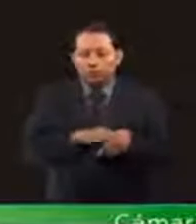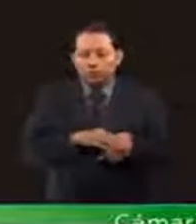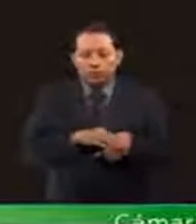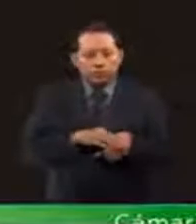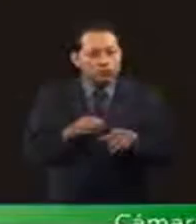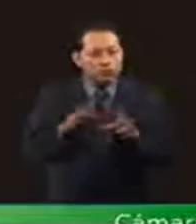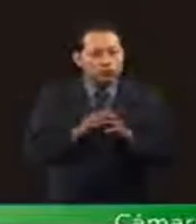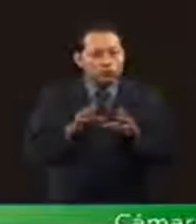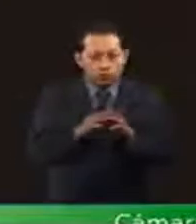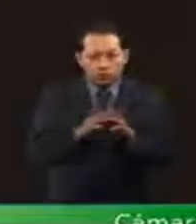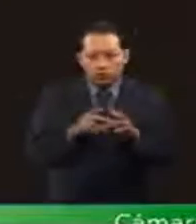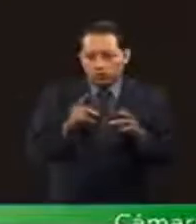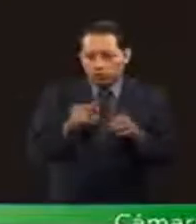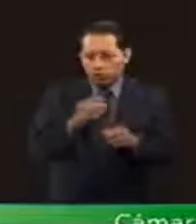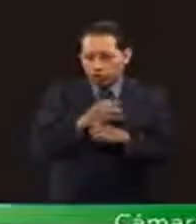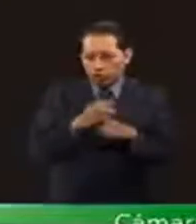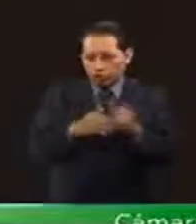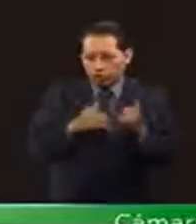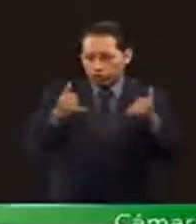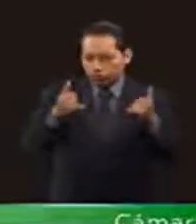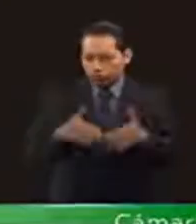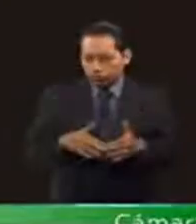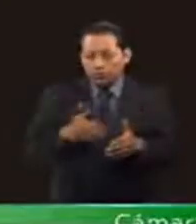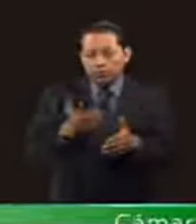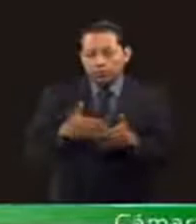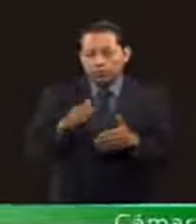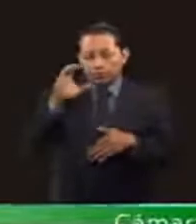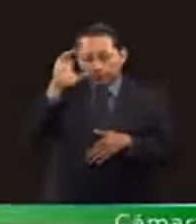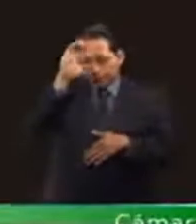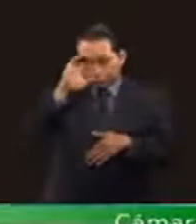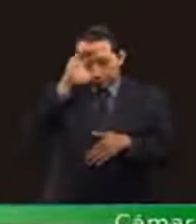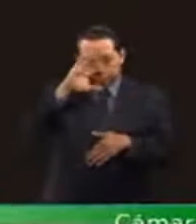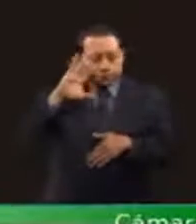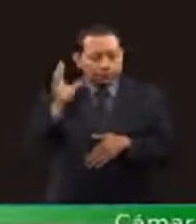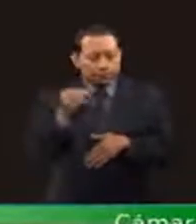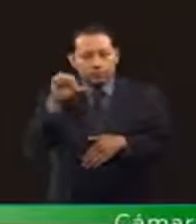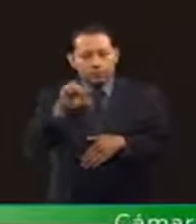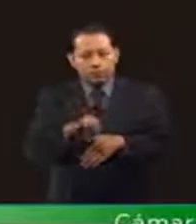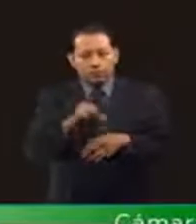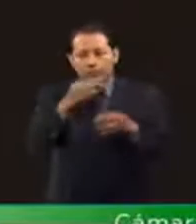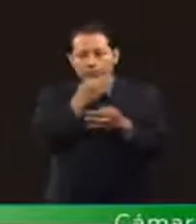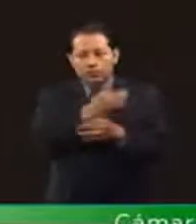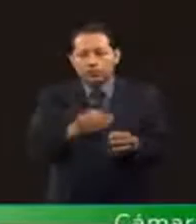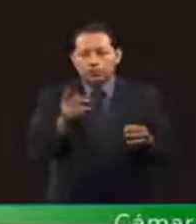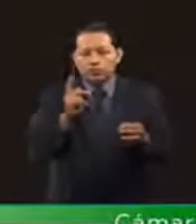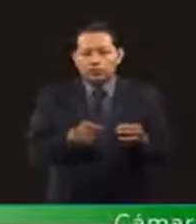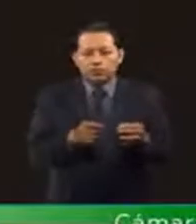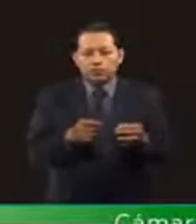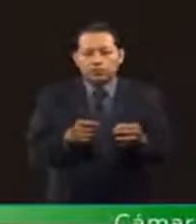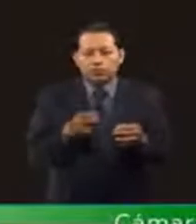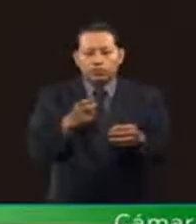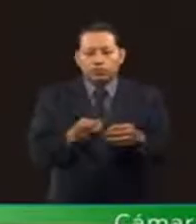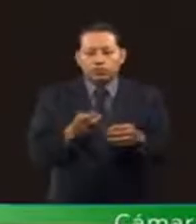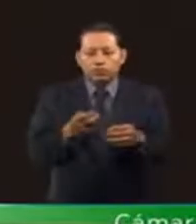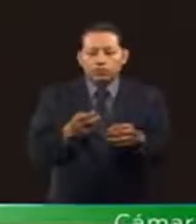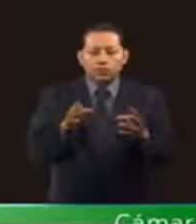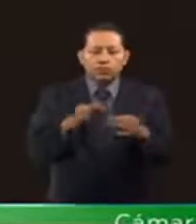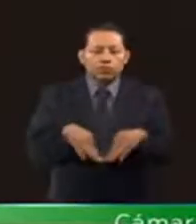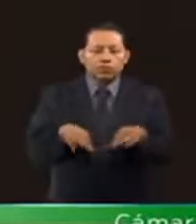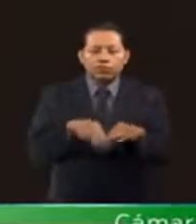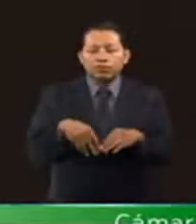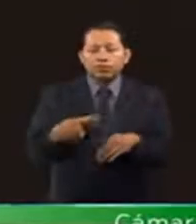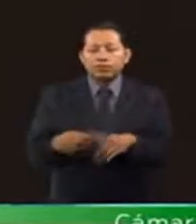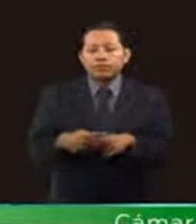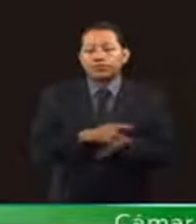yugo. La ciencia y la tecnología declara hoy en día es importante para este